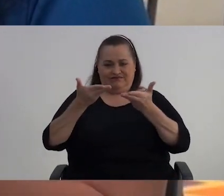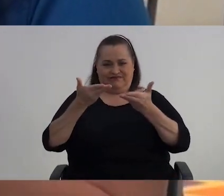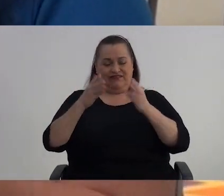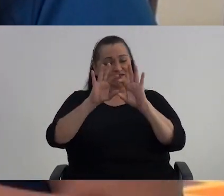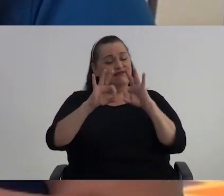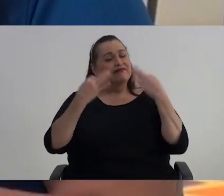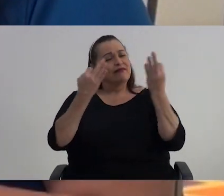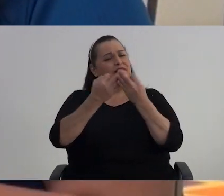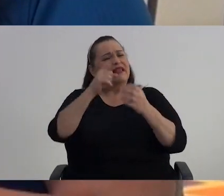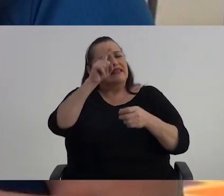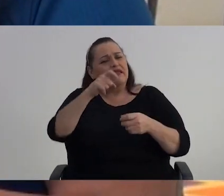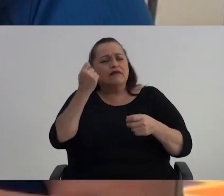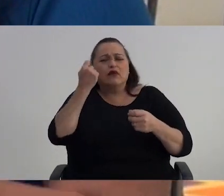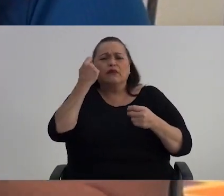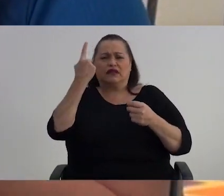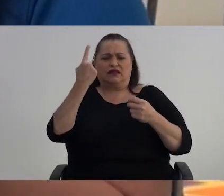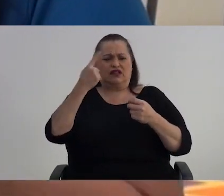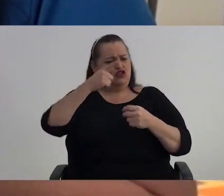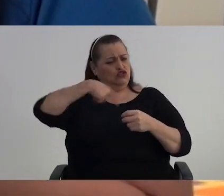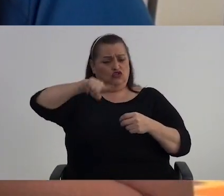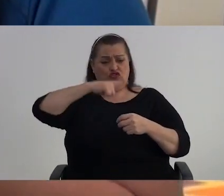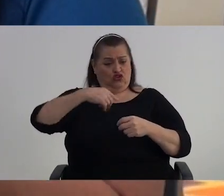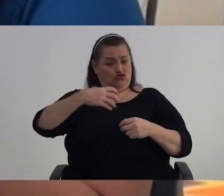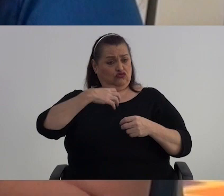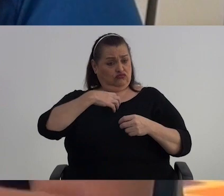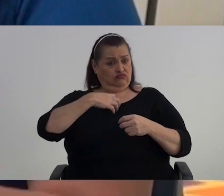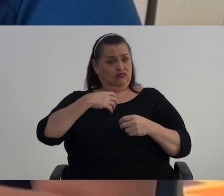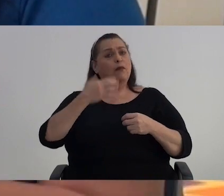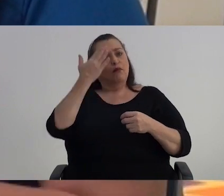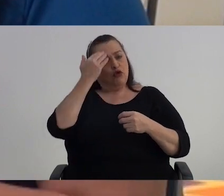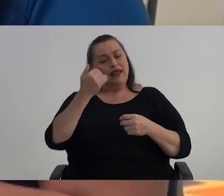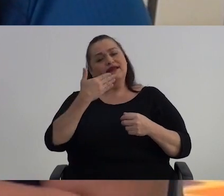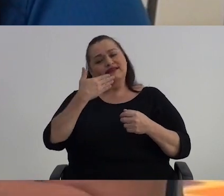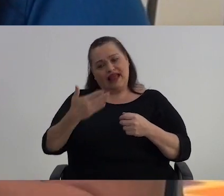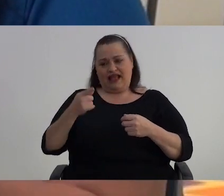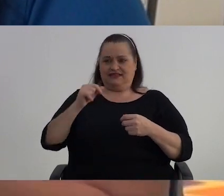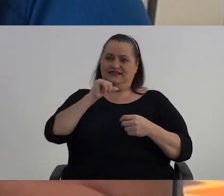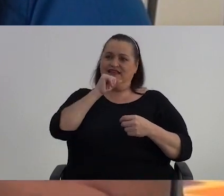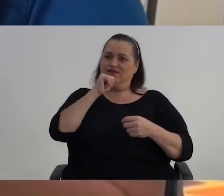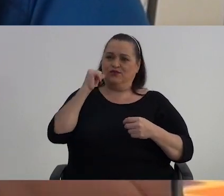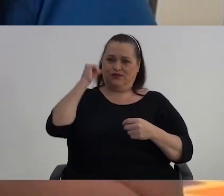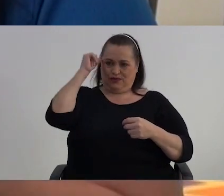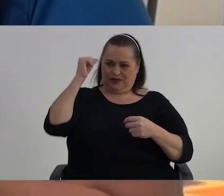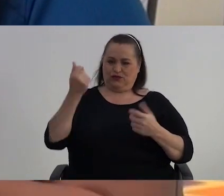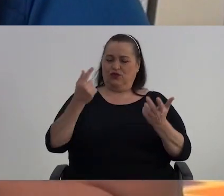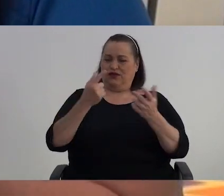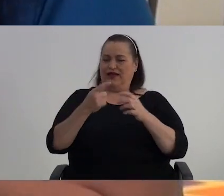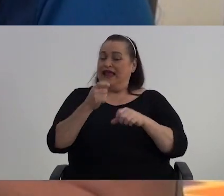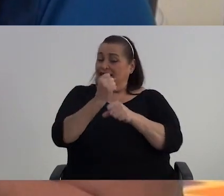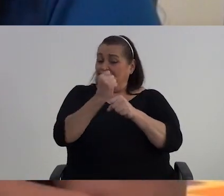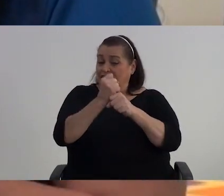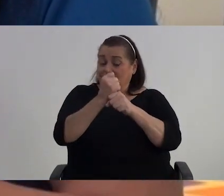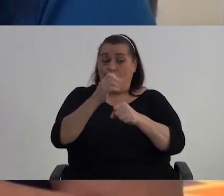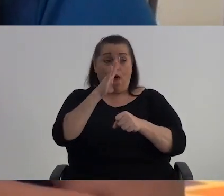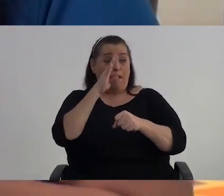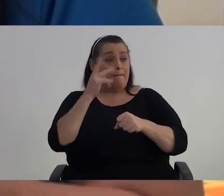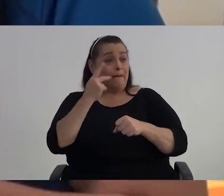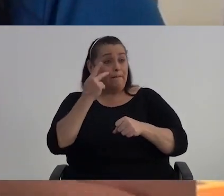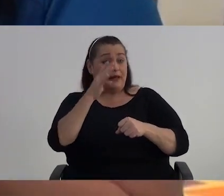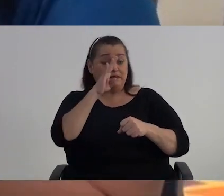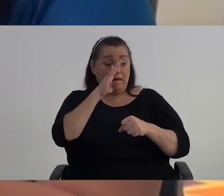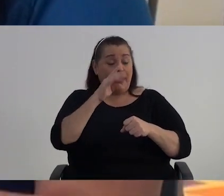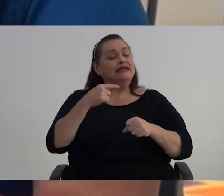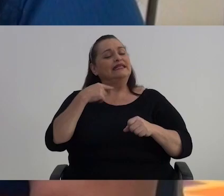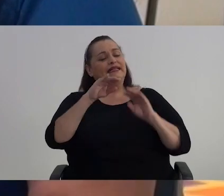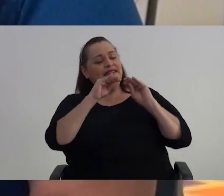tienen que comprender que no somos lo que somos Si no fuera por ellos Entonces, quizás la labor de los padres, de los que ahora tenemos hijos Es